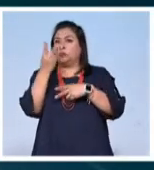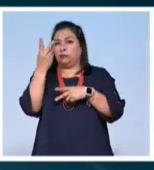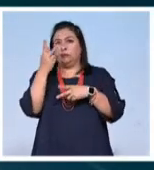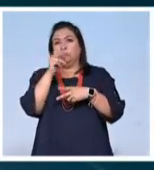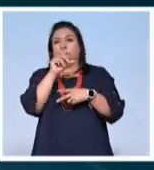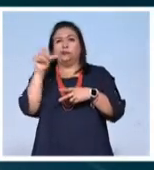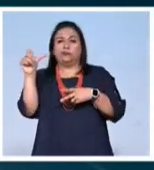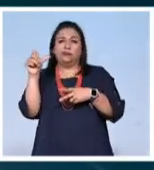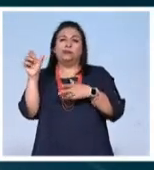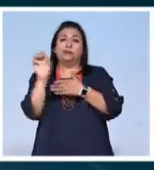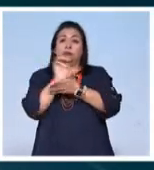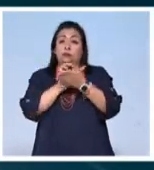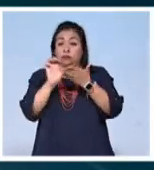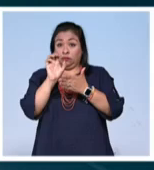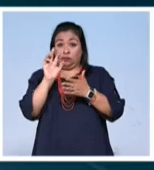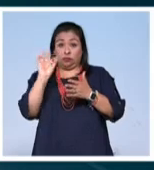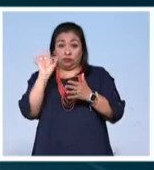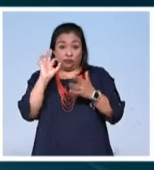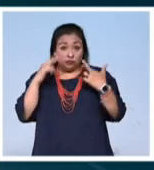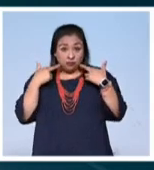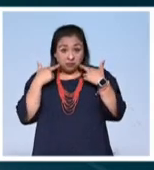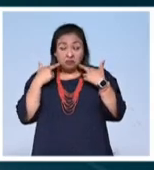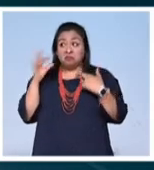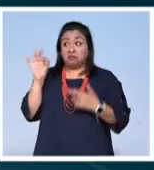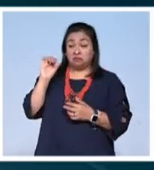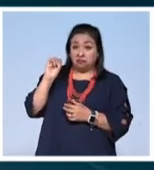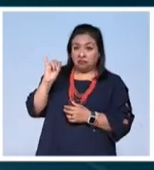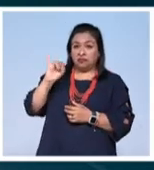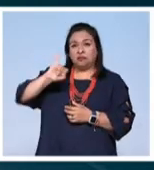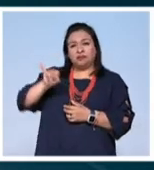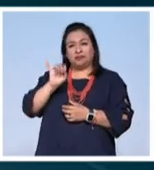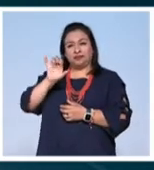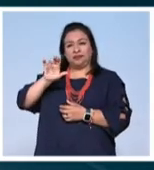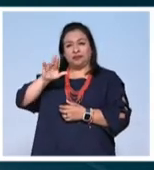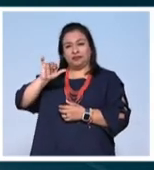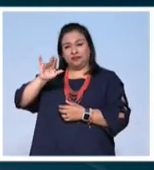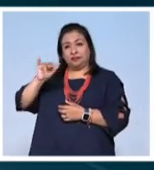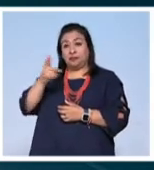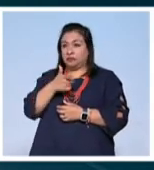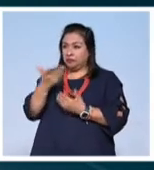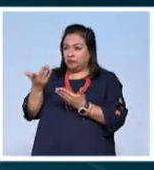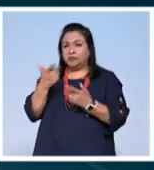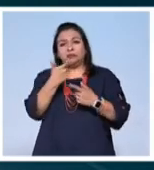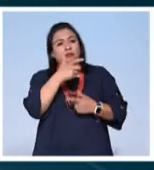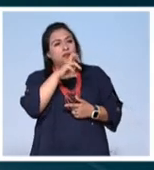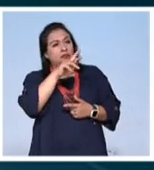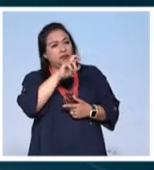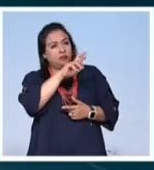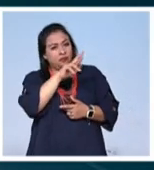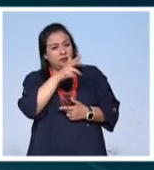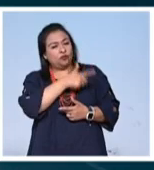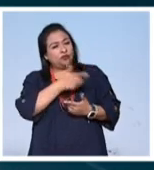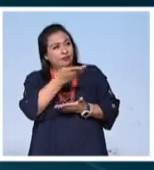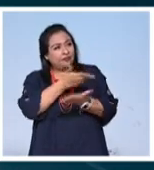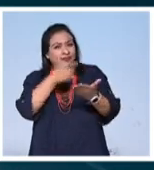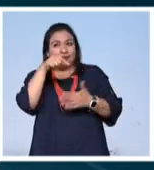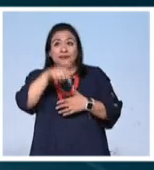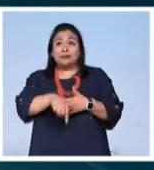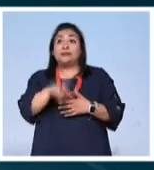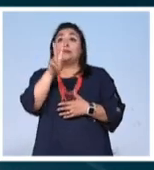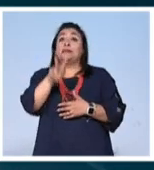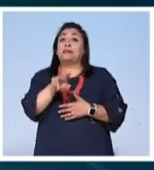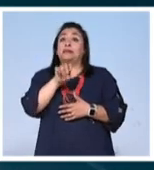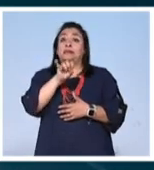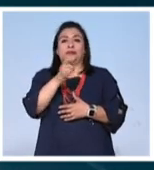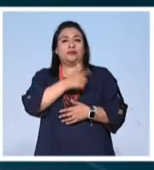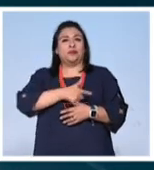estrella de los escenarios será un androide? A lo mejor sí, José Antonio Hernández, qué gusto estar contigo. Qué gusto, Laura Barrera, poder compartir este espacio. Pues sí, la